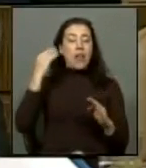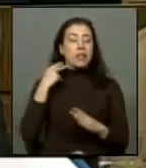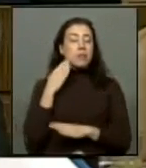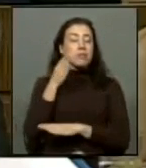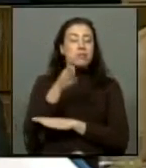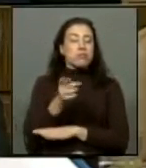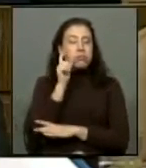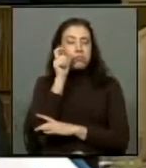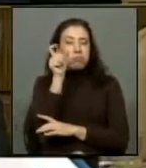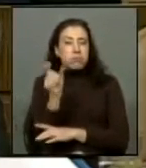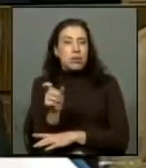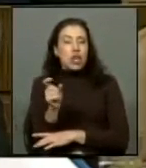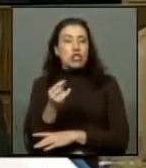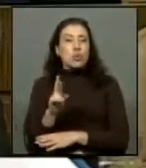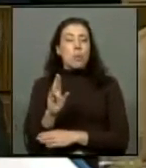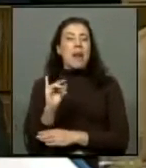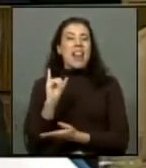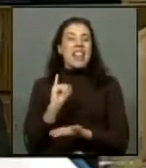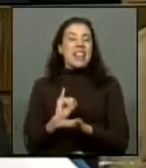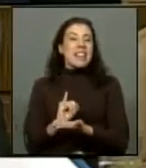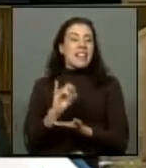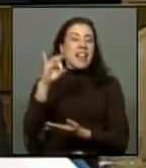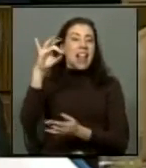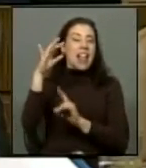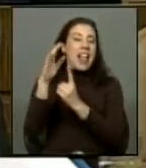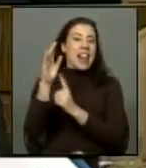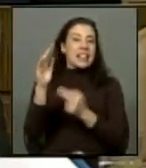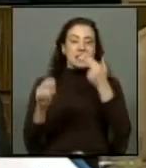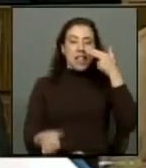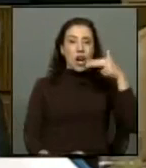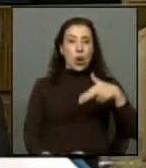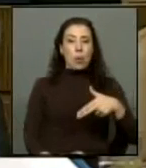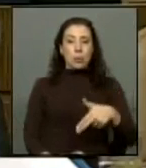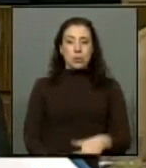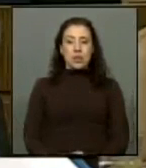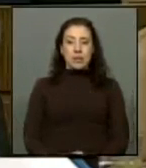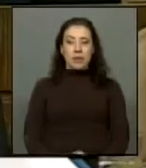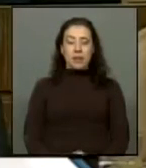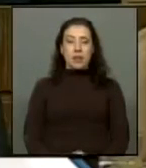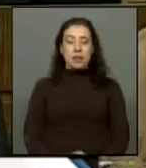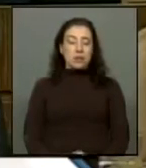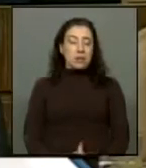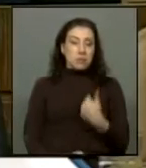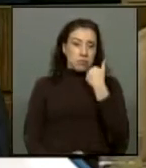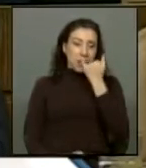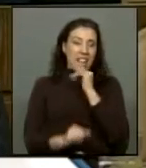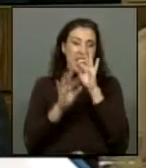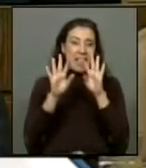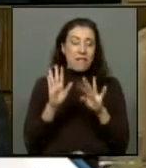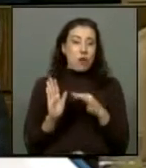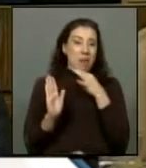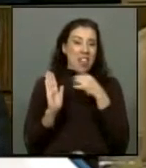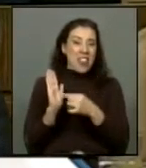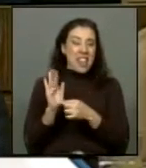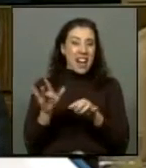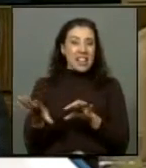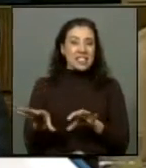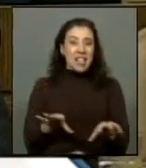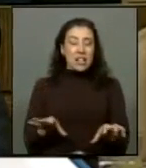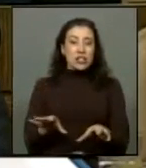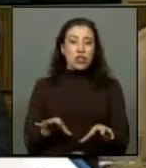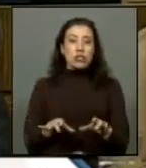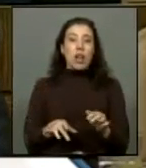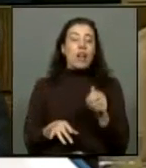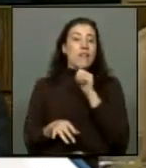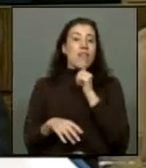por la superintendencia de electricidad y combustible. Impresentable que su informe contenga estas afirmaciones sin haber